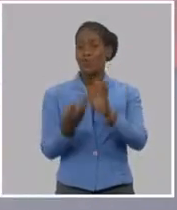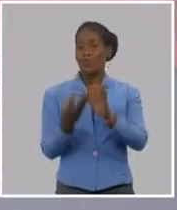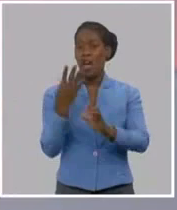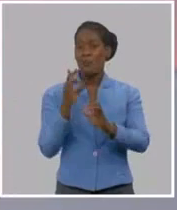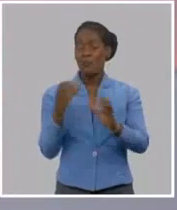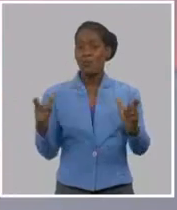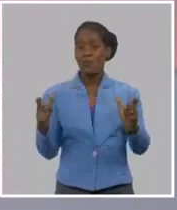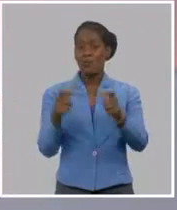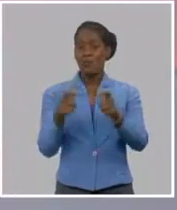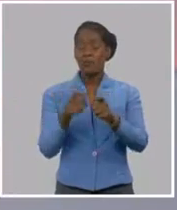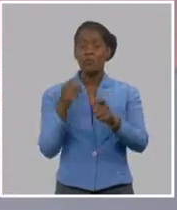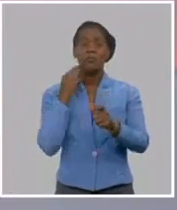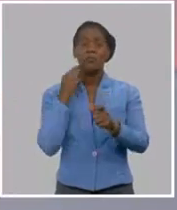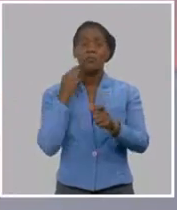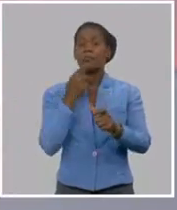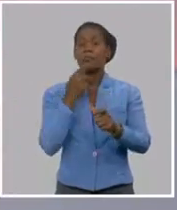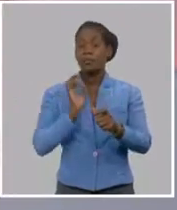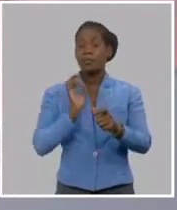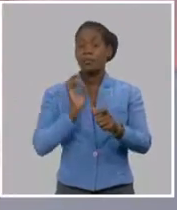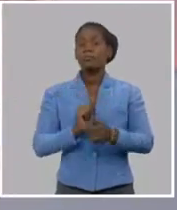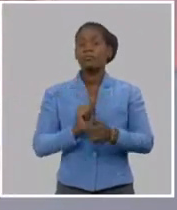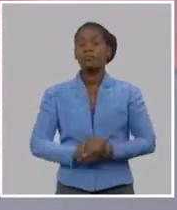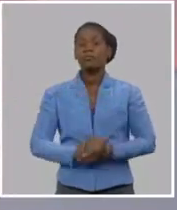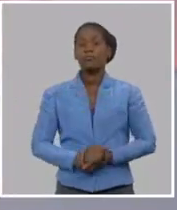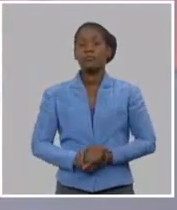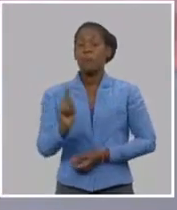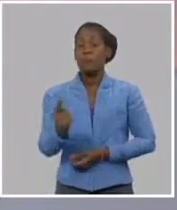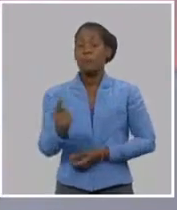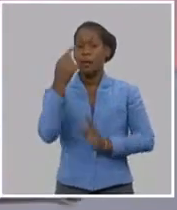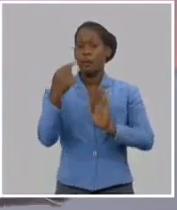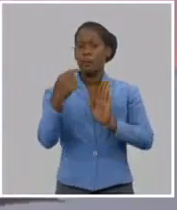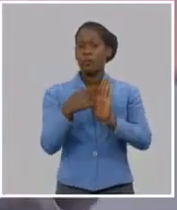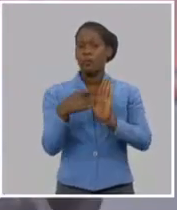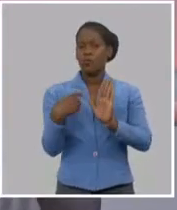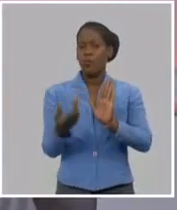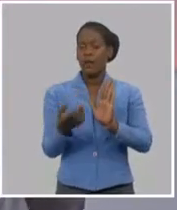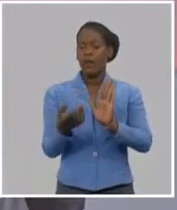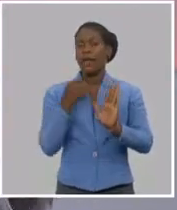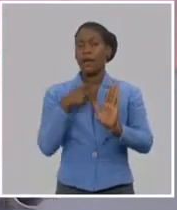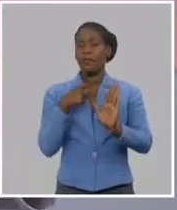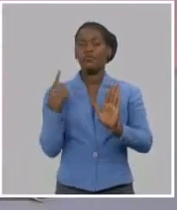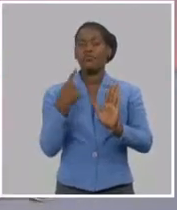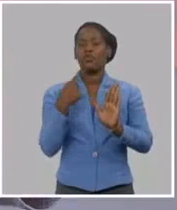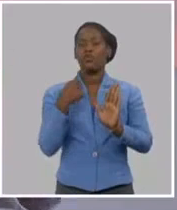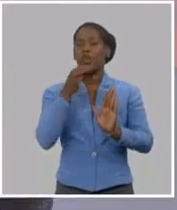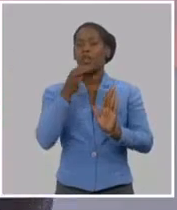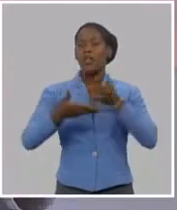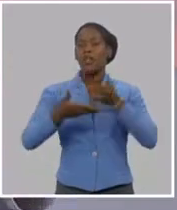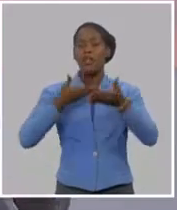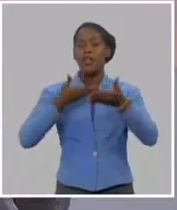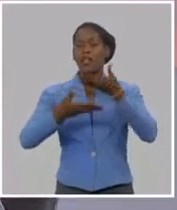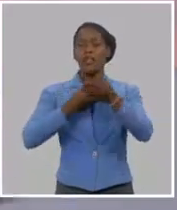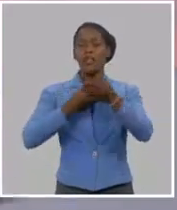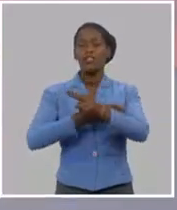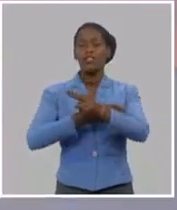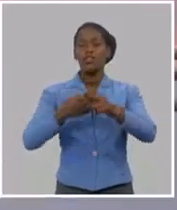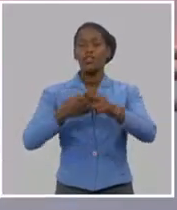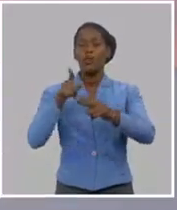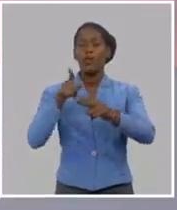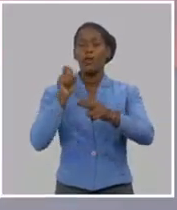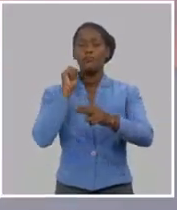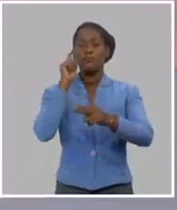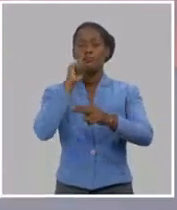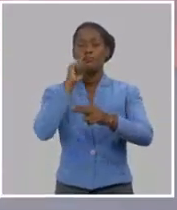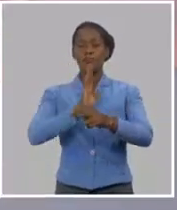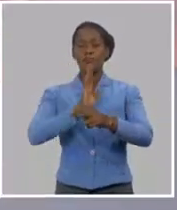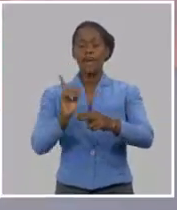Martiano. El primero es no ver la historia como algo acabado, sino como en permanente construcción. Solo de esa